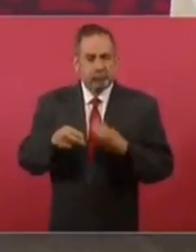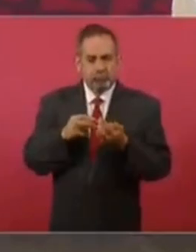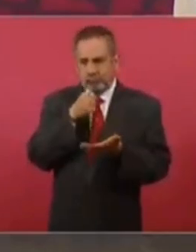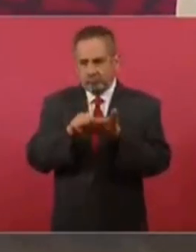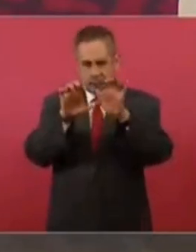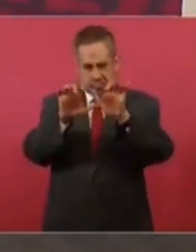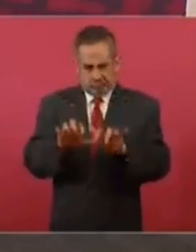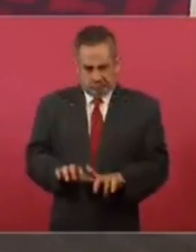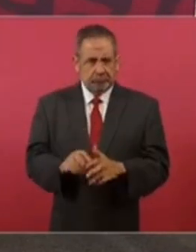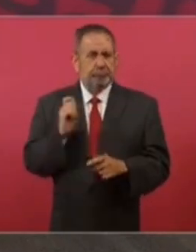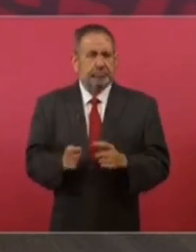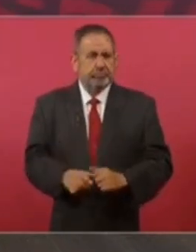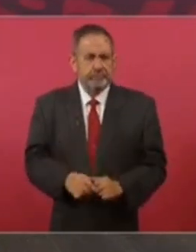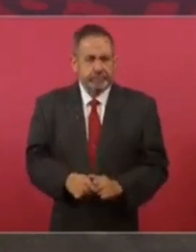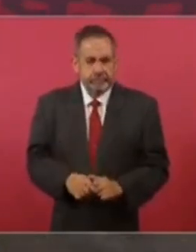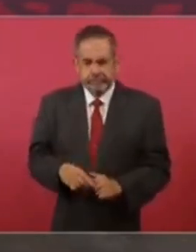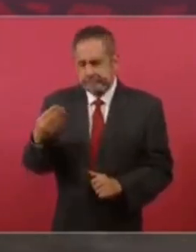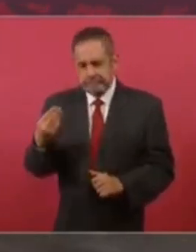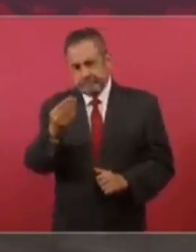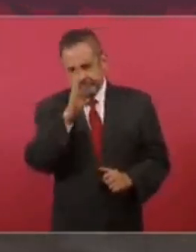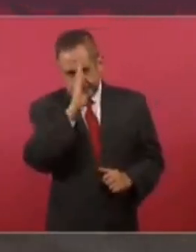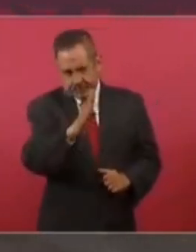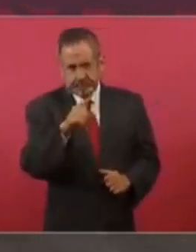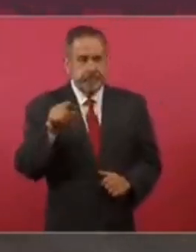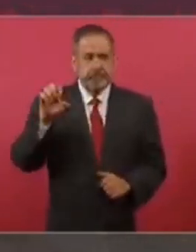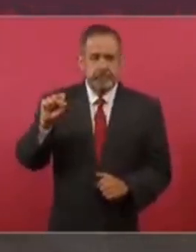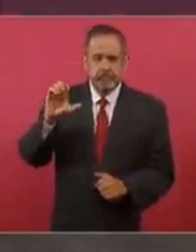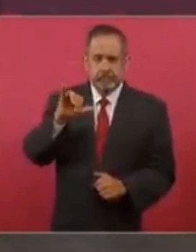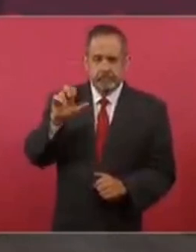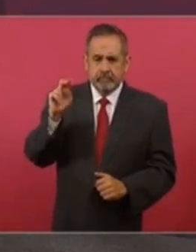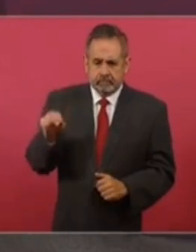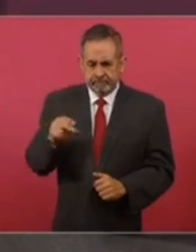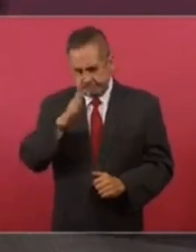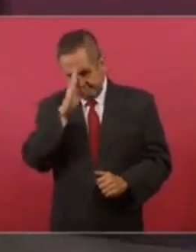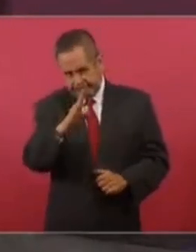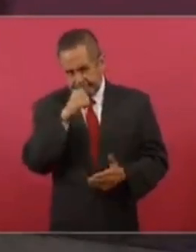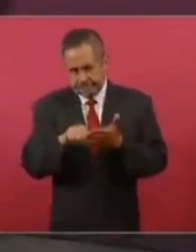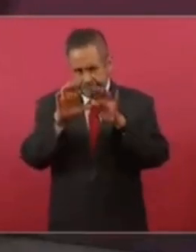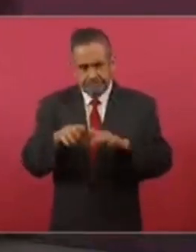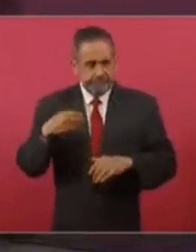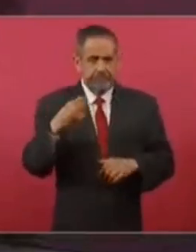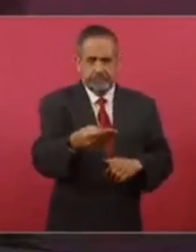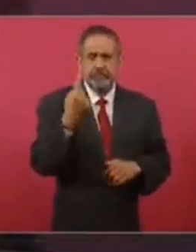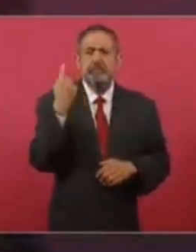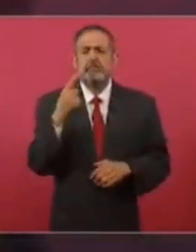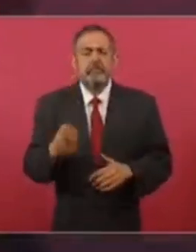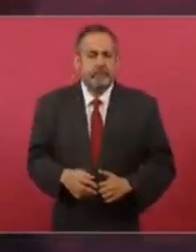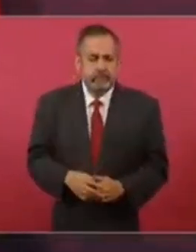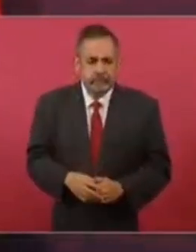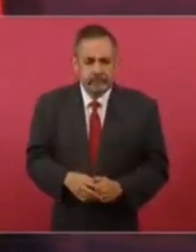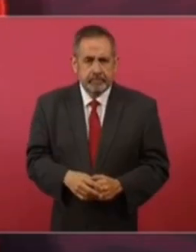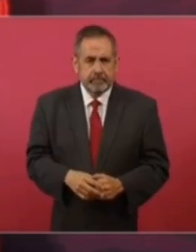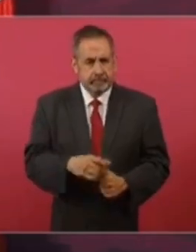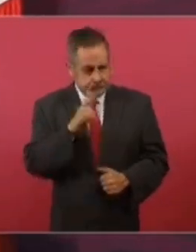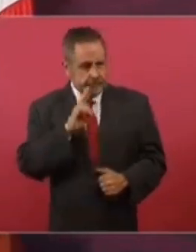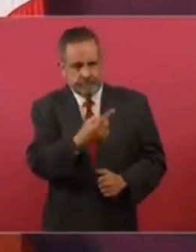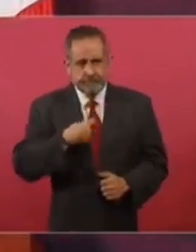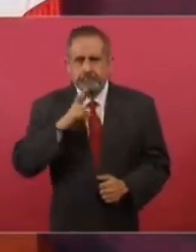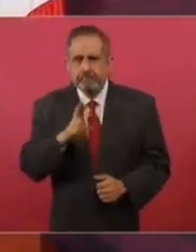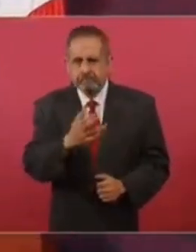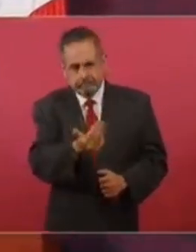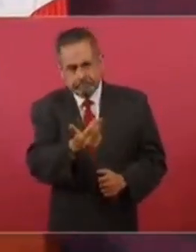dirigido a la Suprema Corte de Justicia para que me respondan